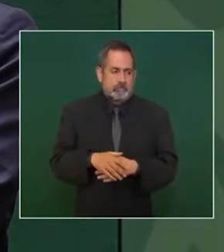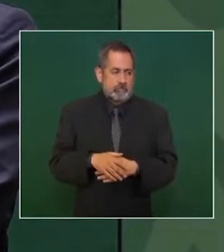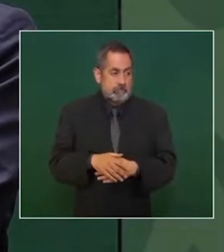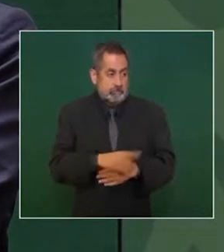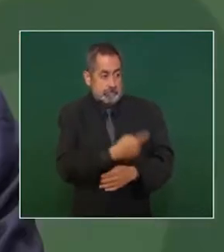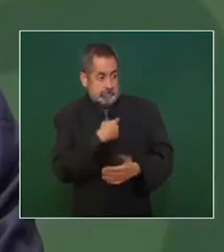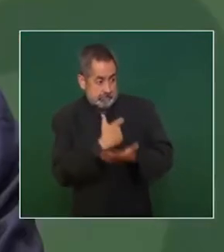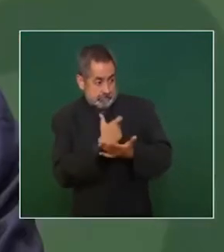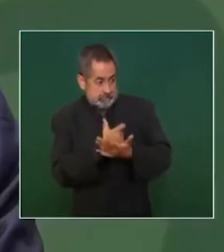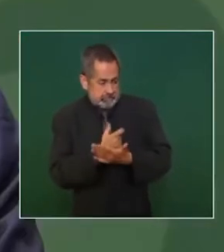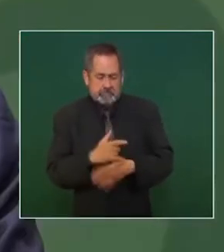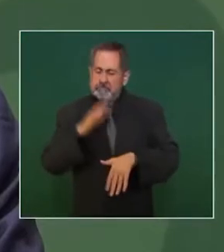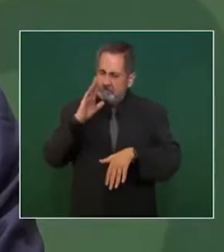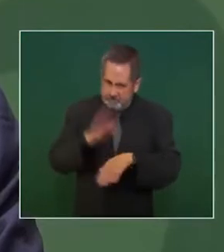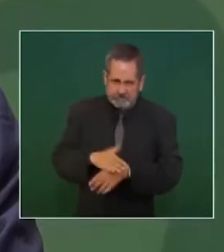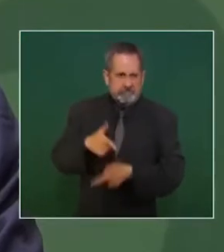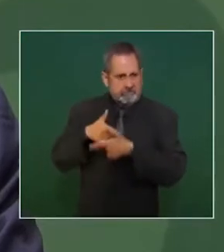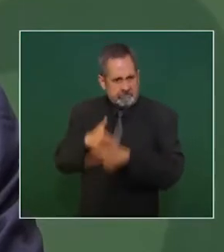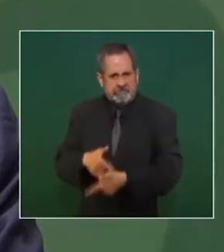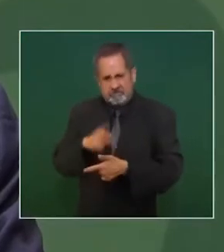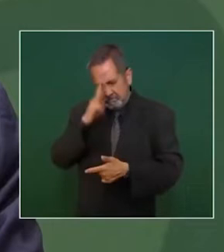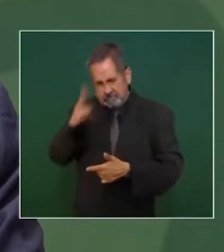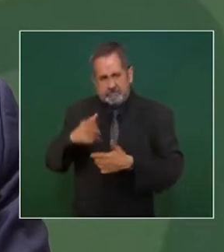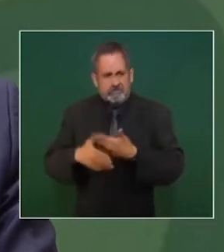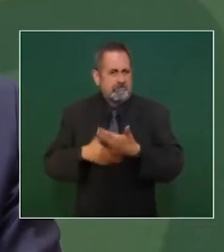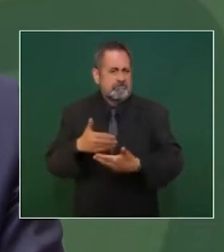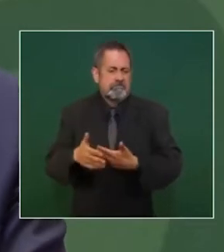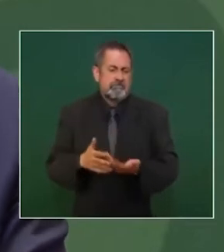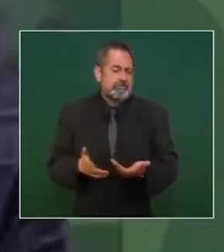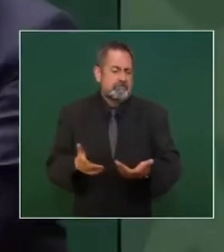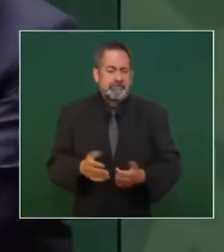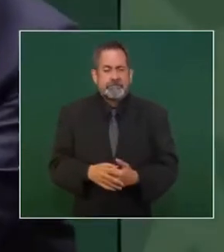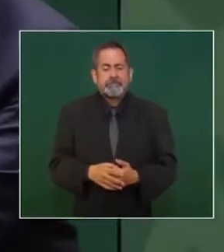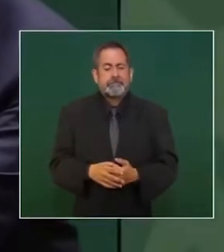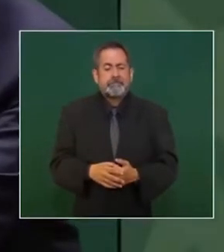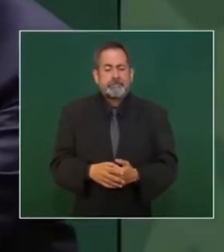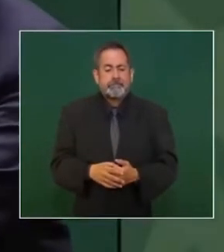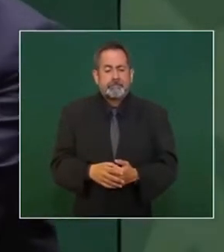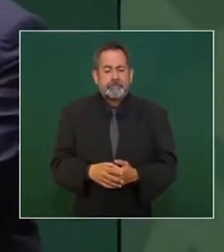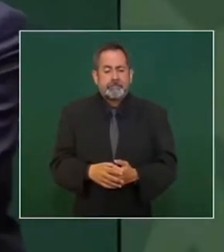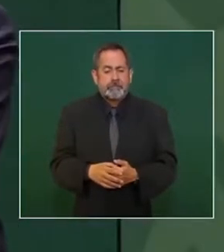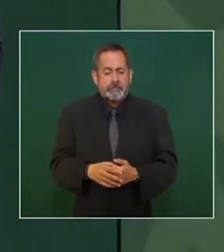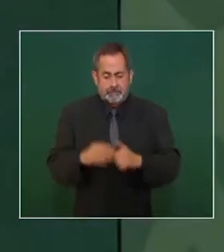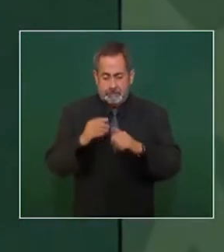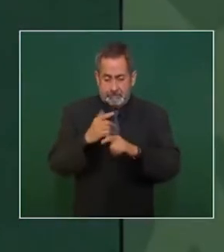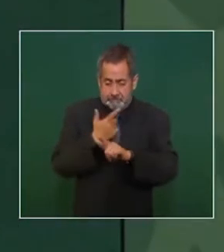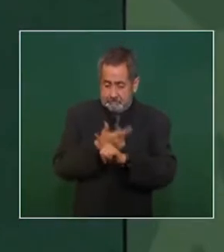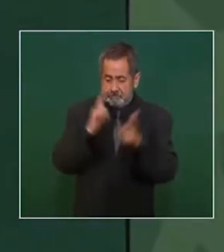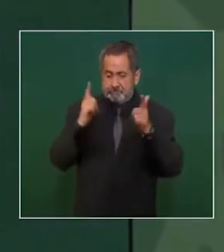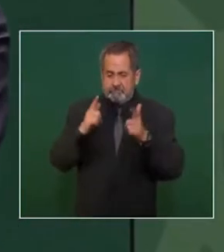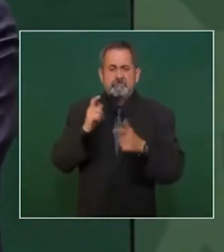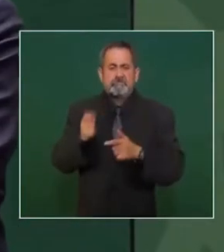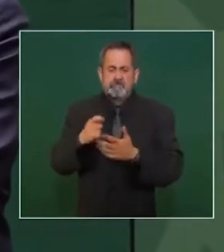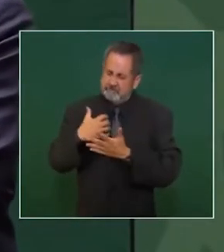la libertad no se implora se conquista